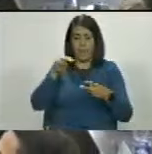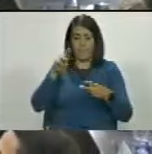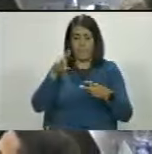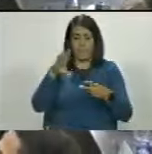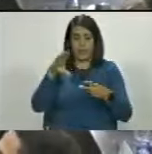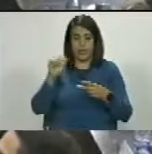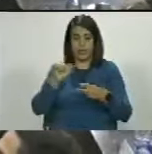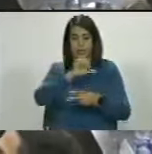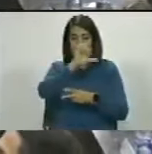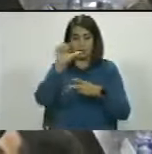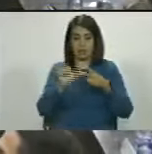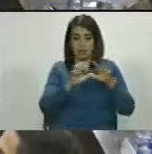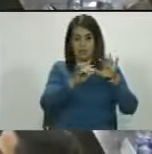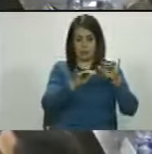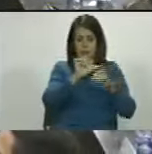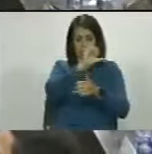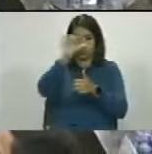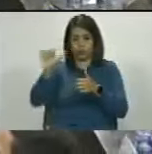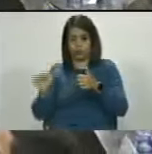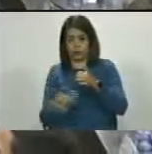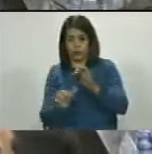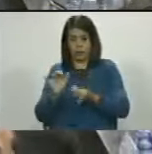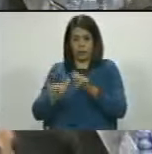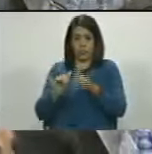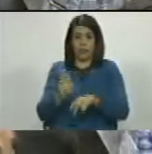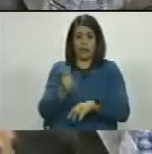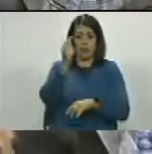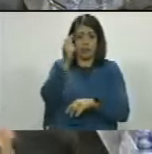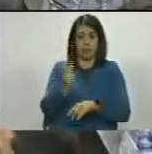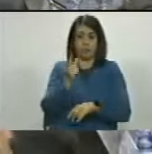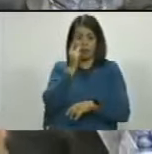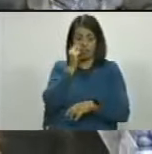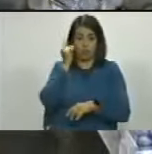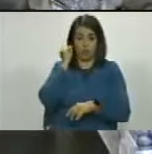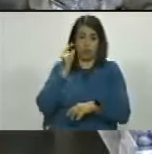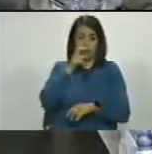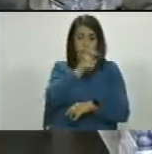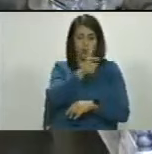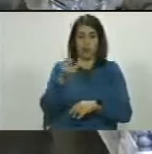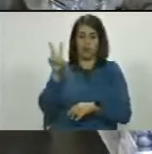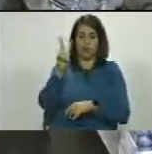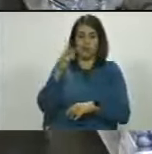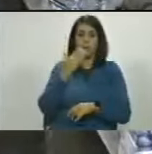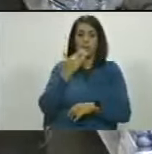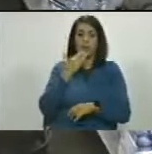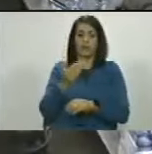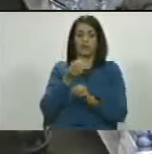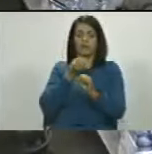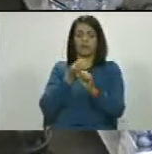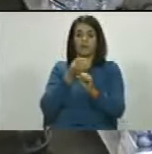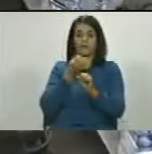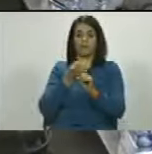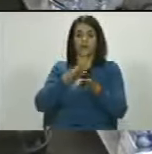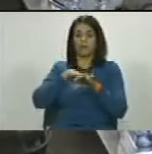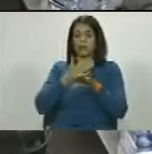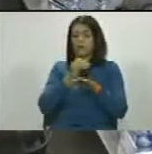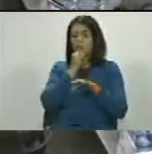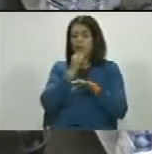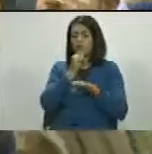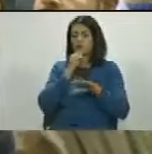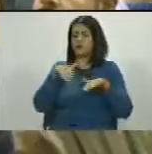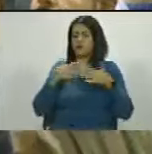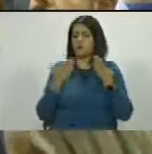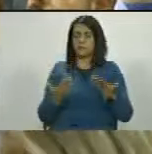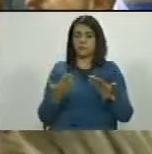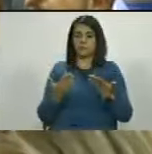secretaria, subsecretario, colegas diputados, diputadas, pueblo de Venezuela. He solicitado el derecho de palabra al presidente en puntos de información